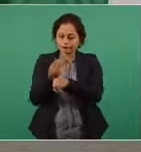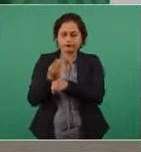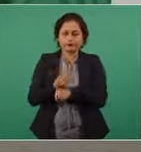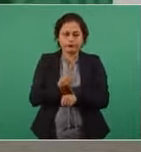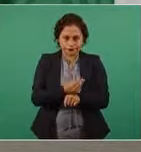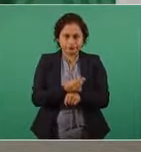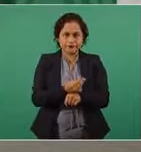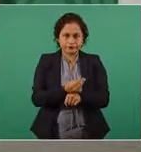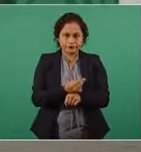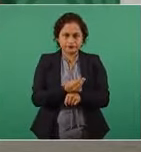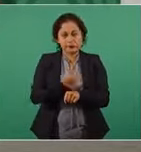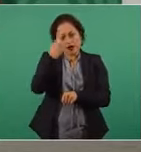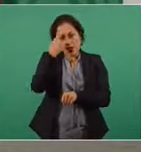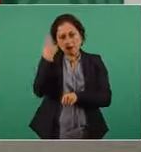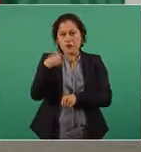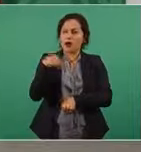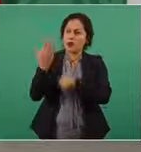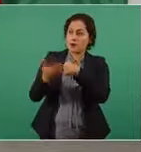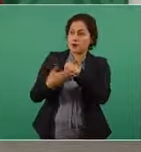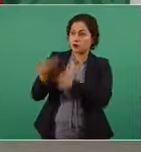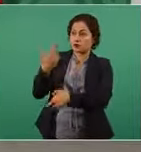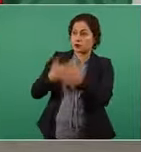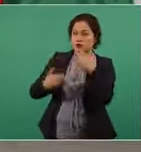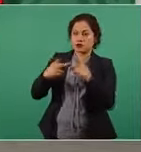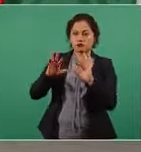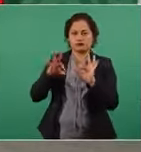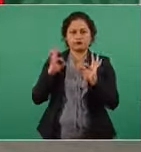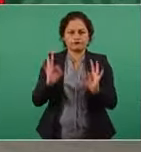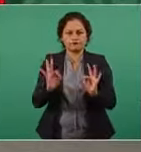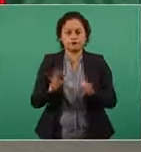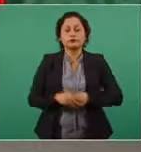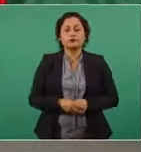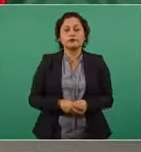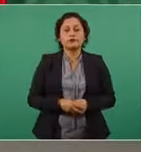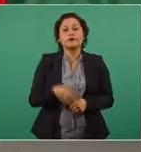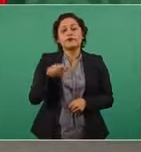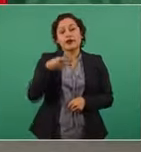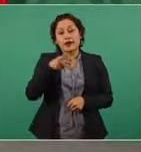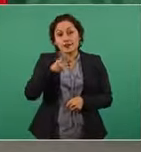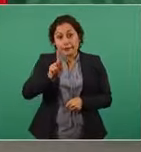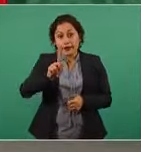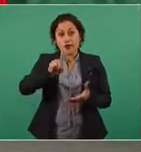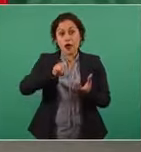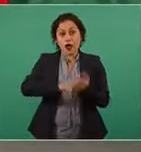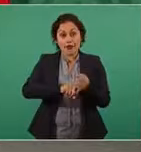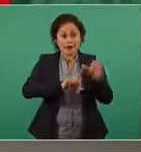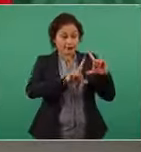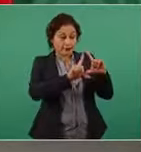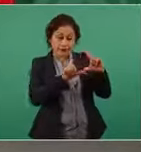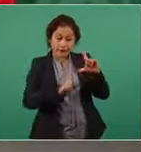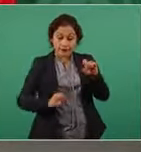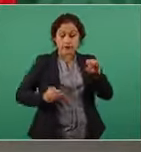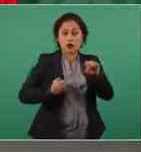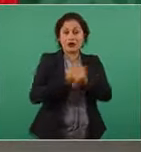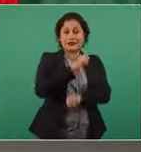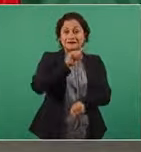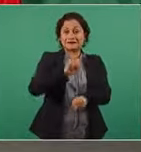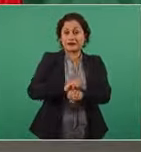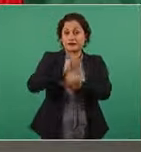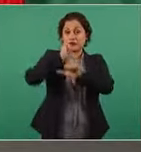pero también lo están haciendo las autoridades estatales, las autoridades municipales.